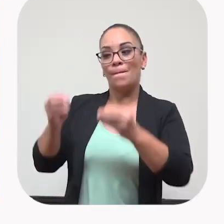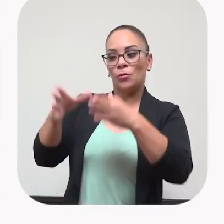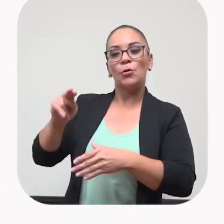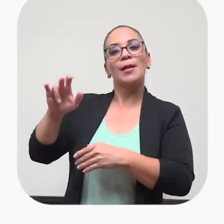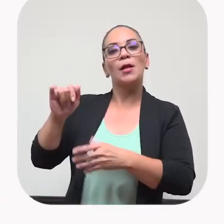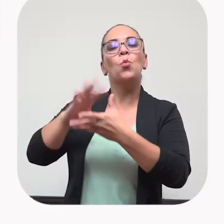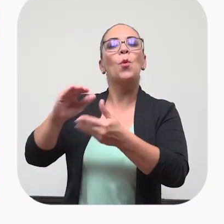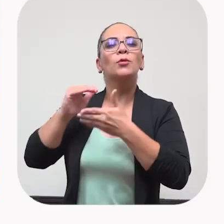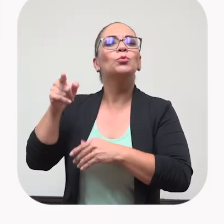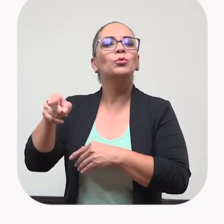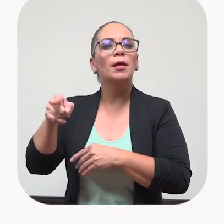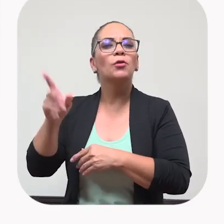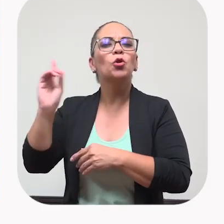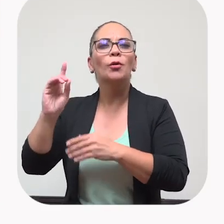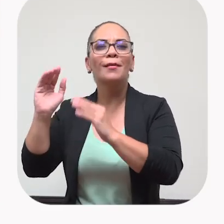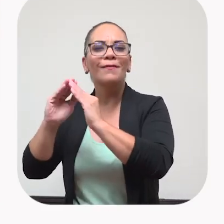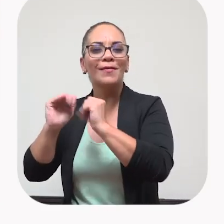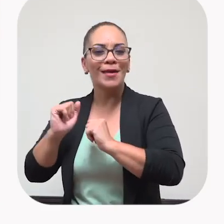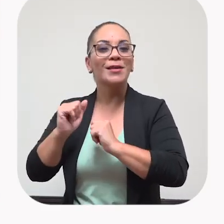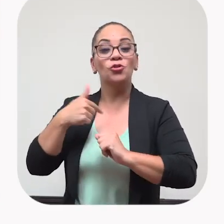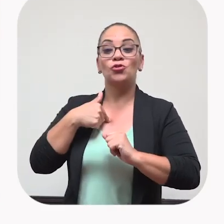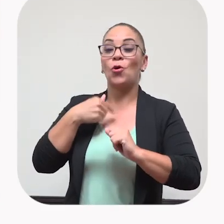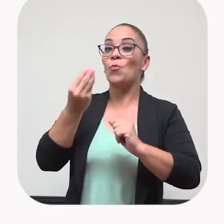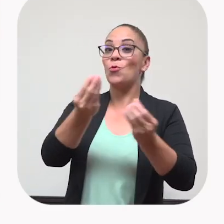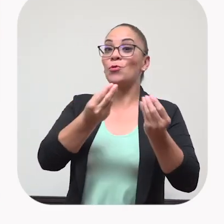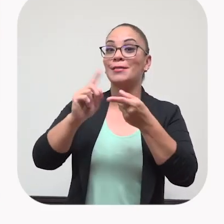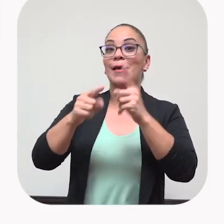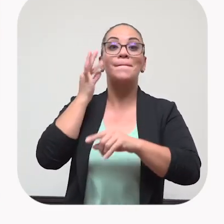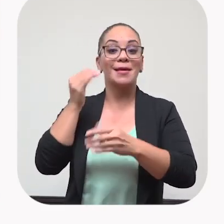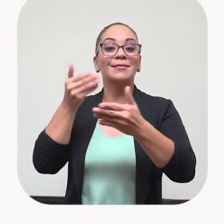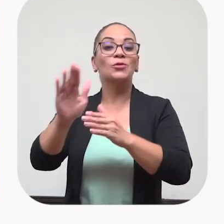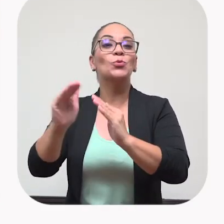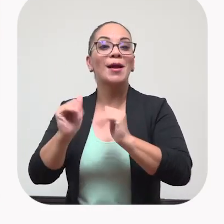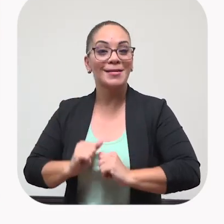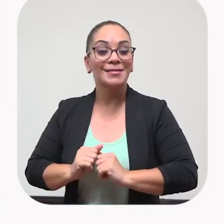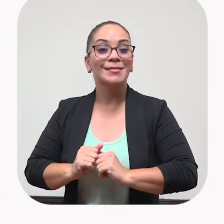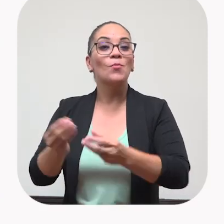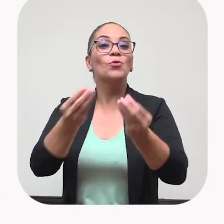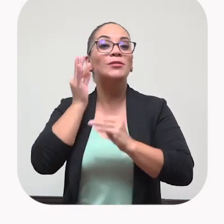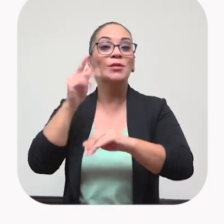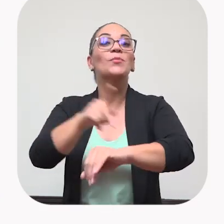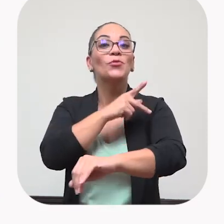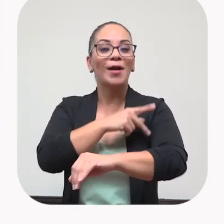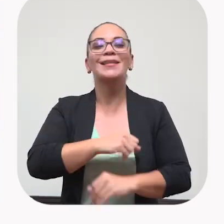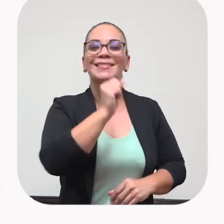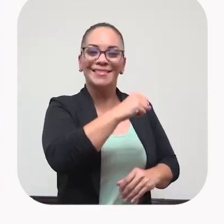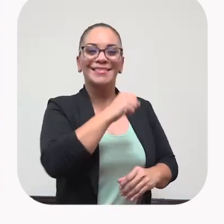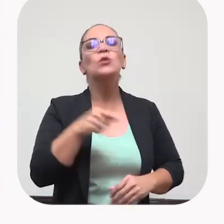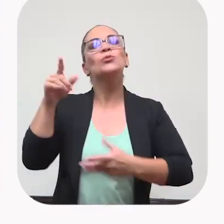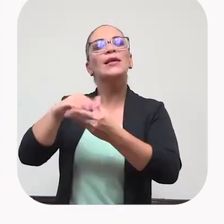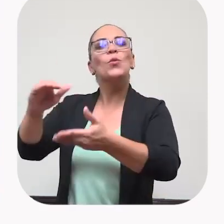cuéntenos un poquito. Usted es de allá por... Yo tengo un montón de amigas en un barrio donde usted vive cerquita. Cerquita, mi de señoras de Purral. Ajá.